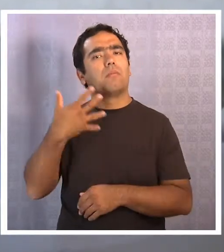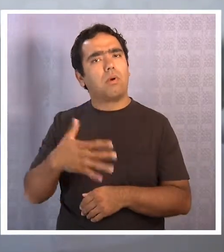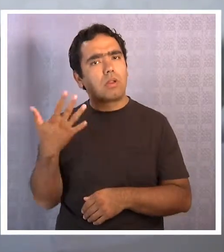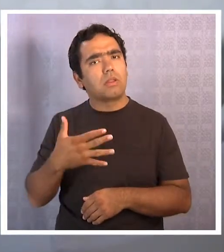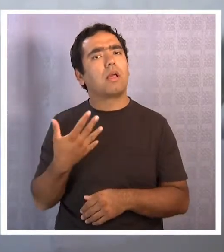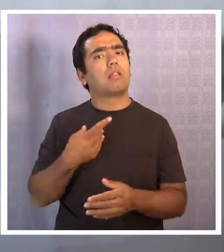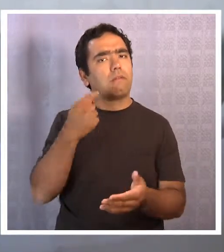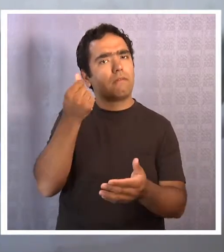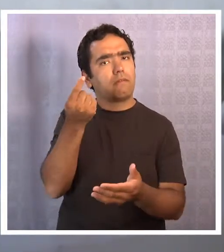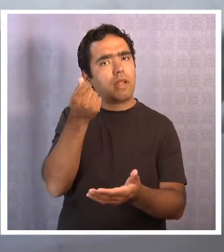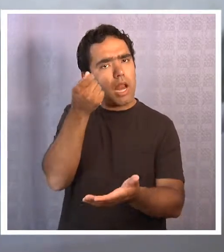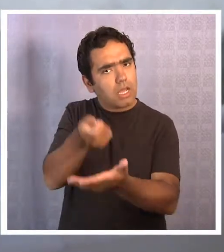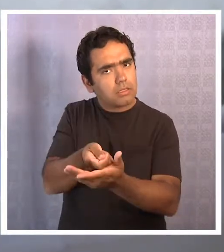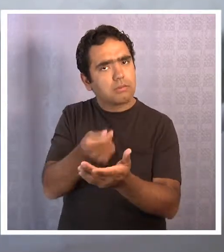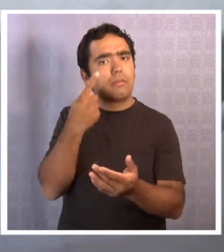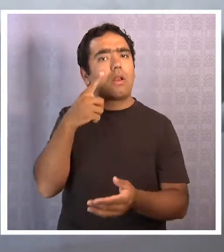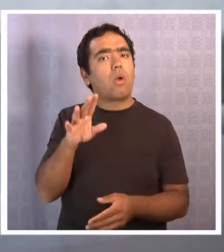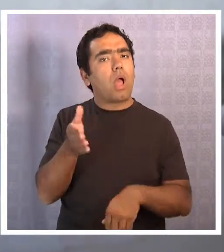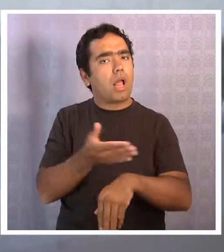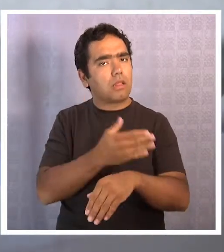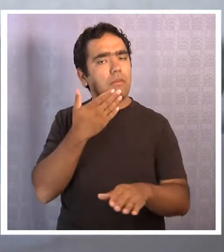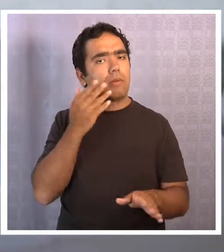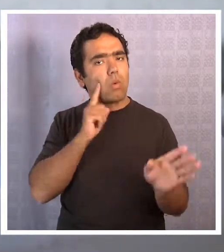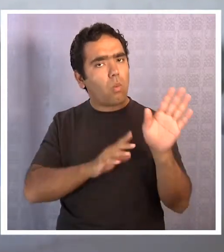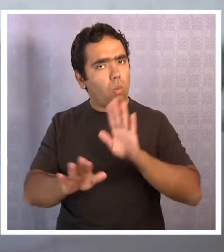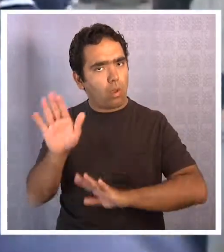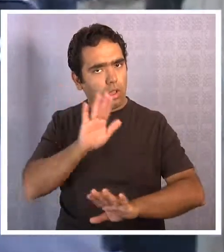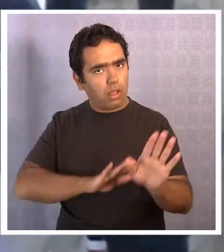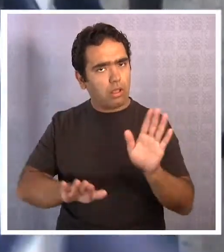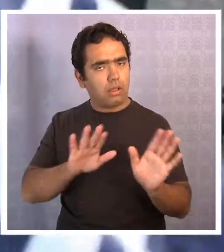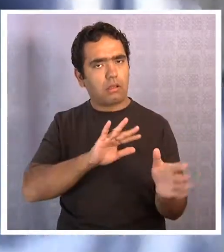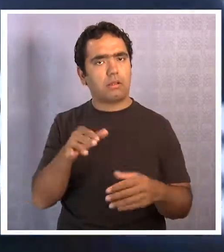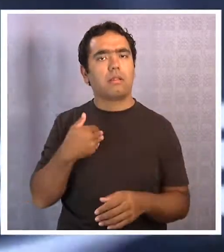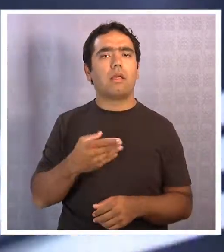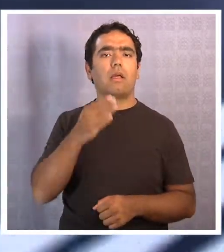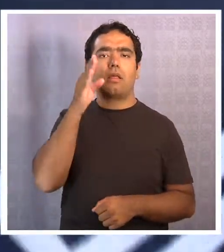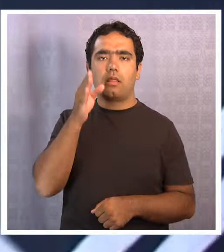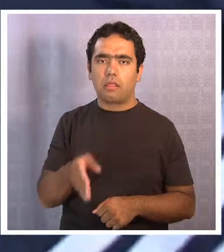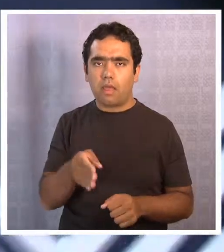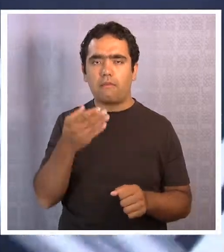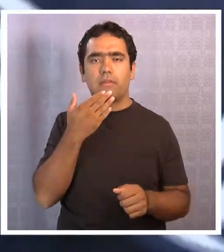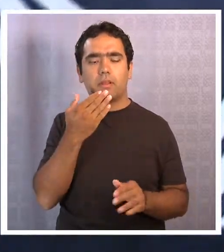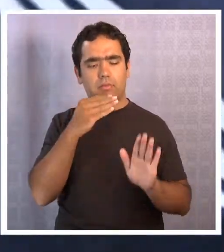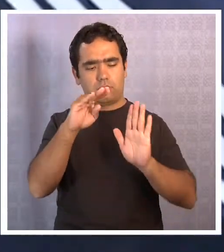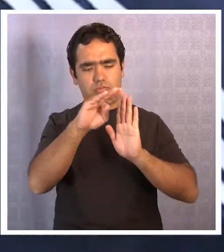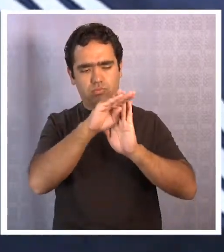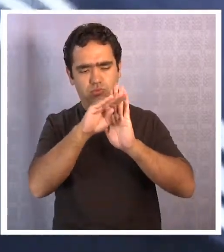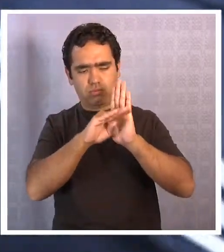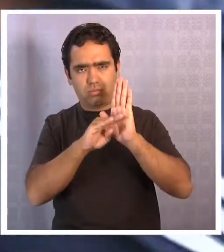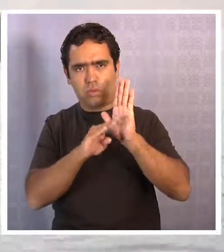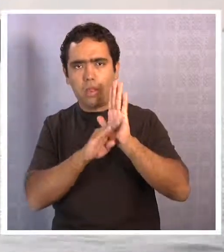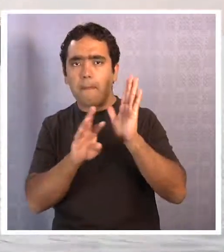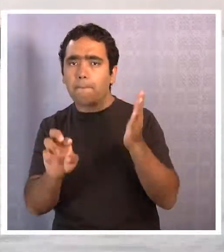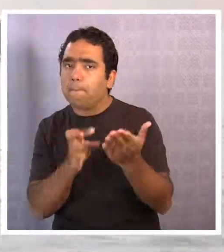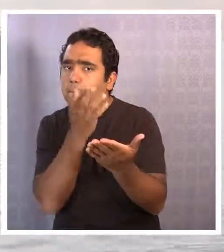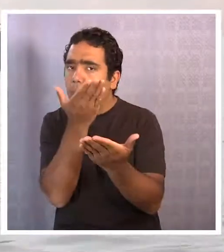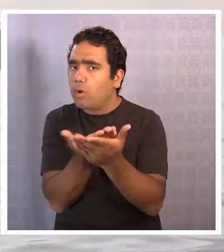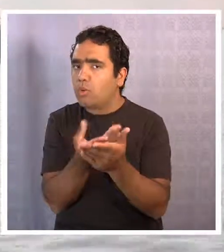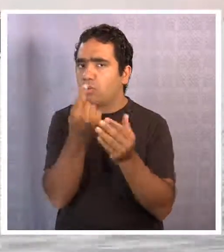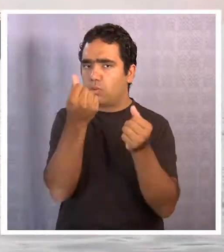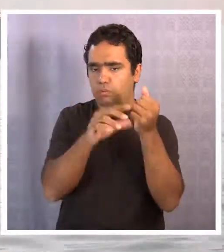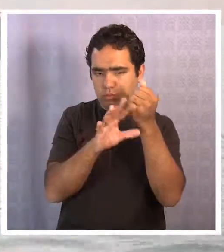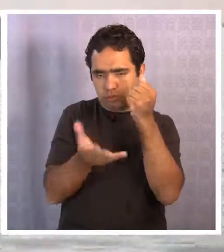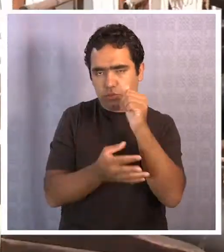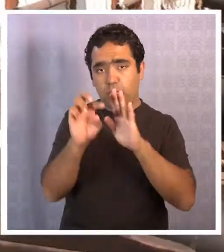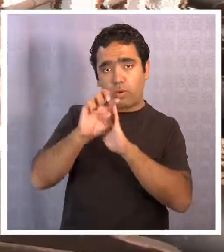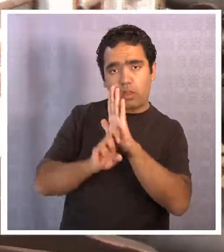y es importante el financiamiento y es importante que se cuide Según los artistas se debe insistir en la claridad de las bases, tanto como en la